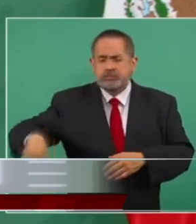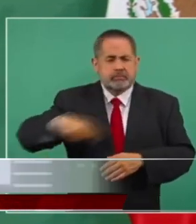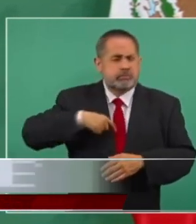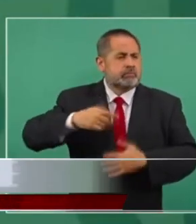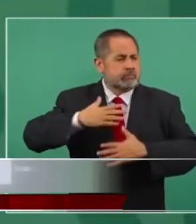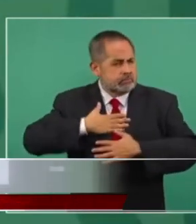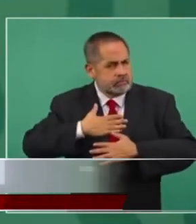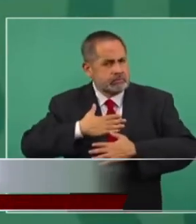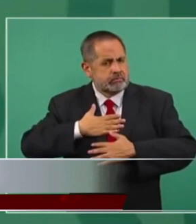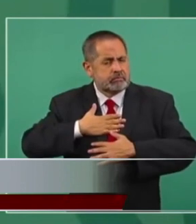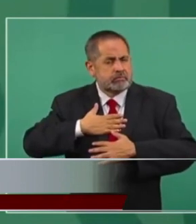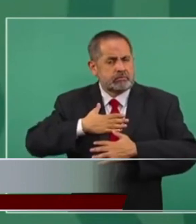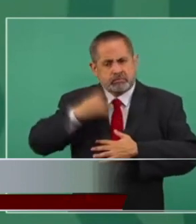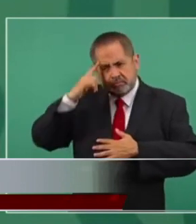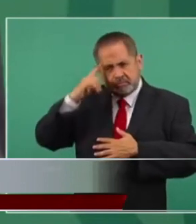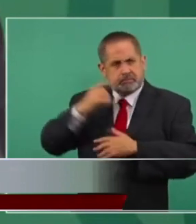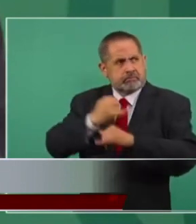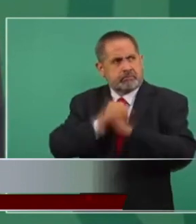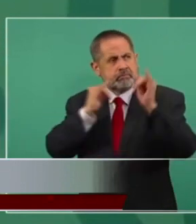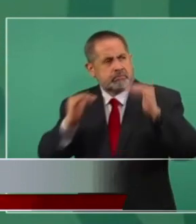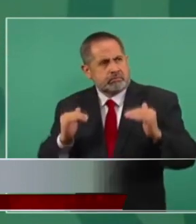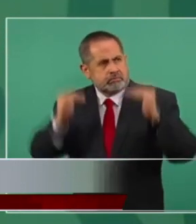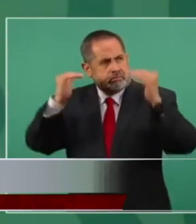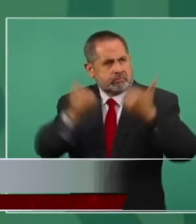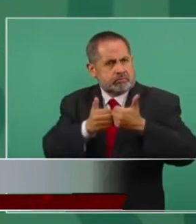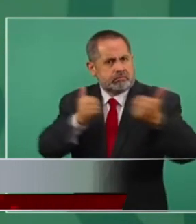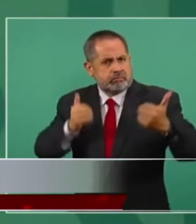de nuestra independencia